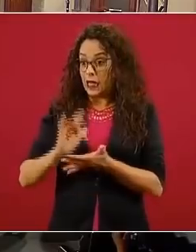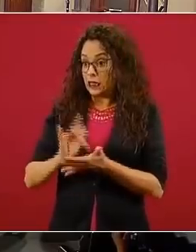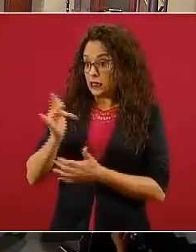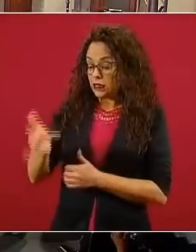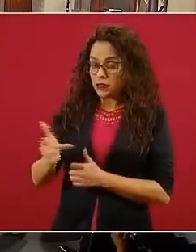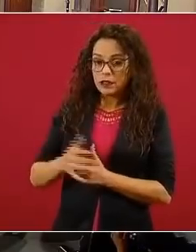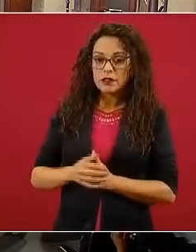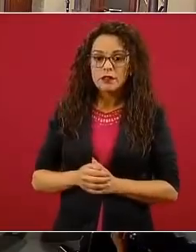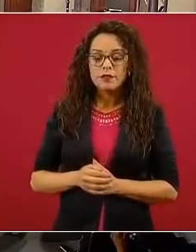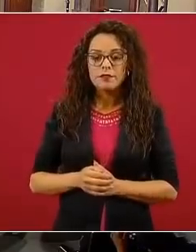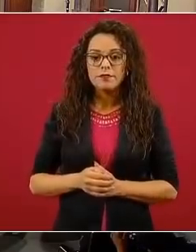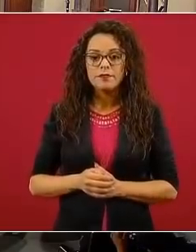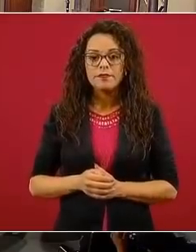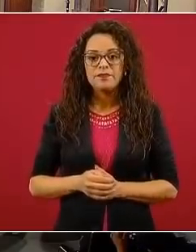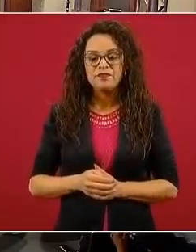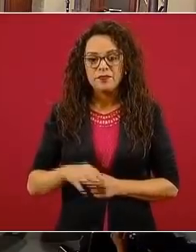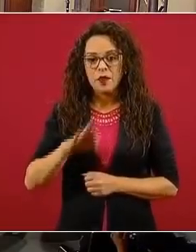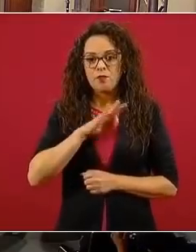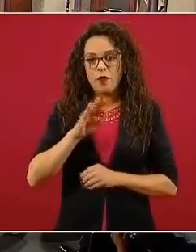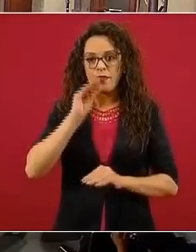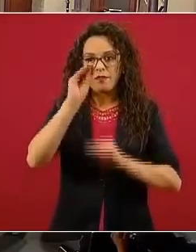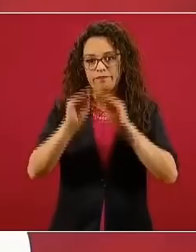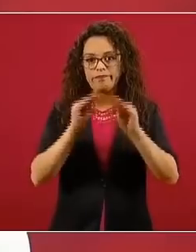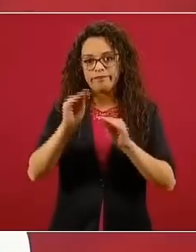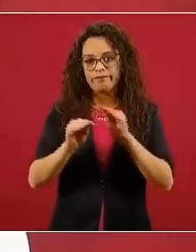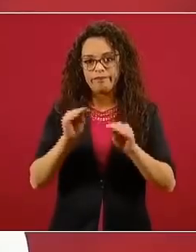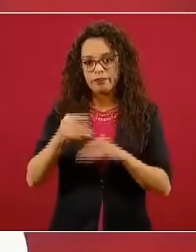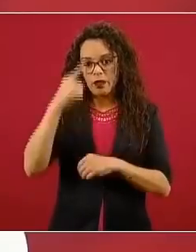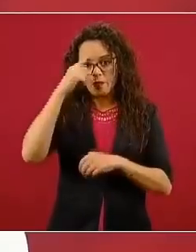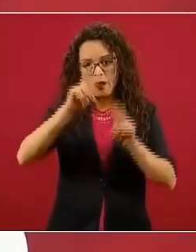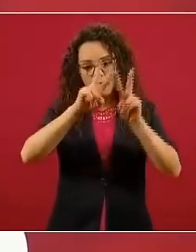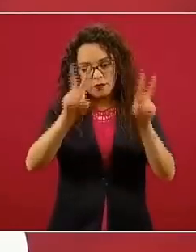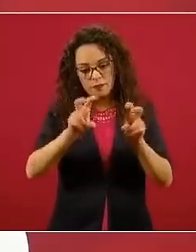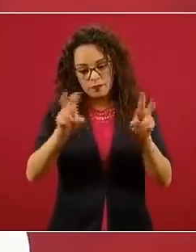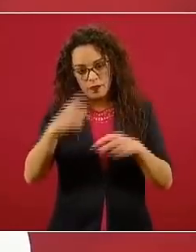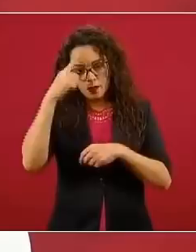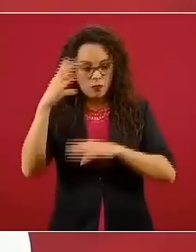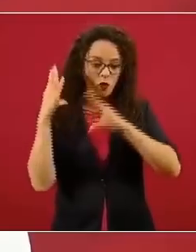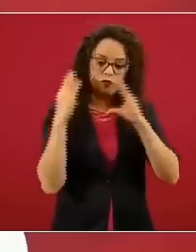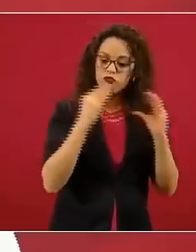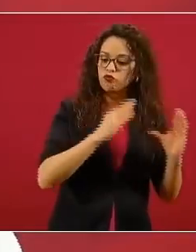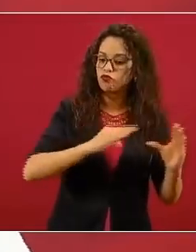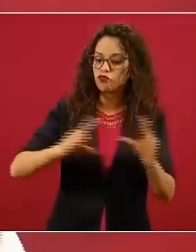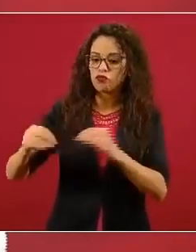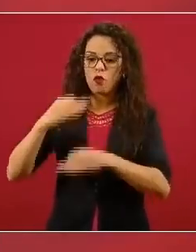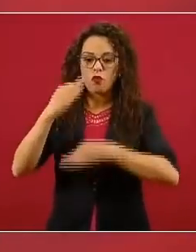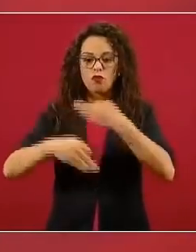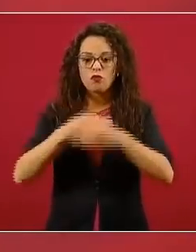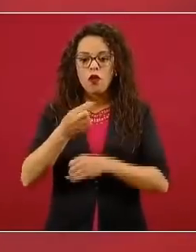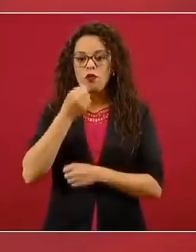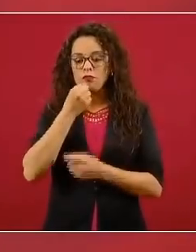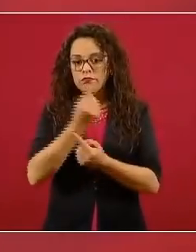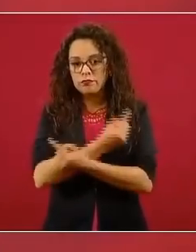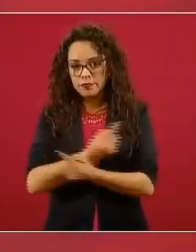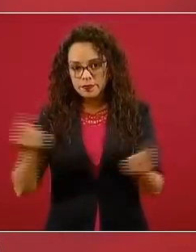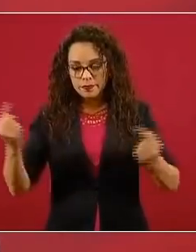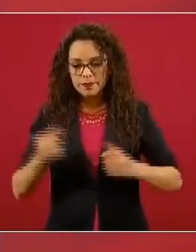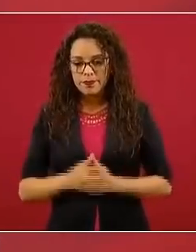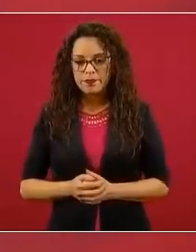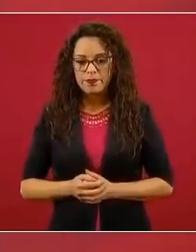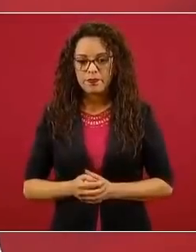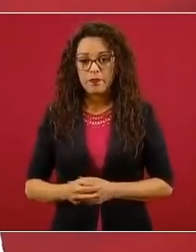estructuración de los contenidos curriculares. Esta indicación